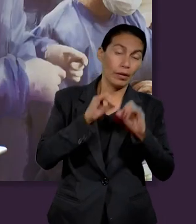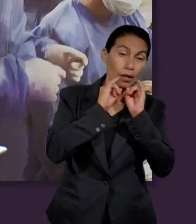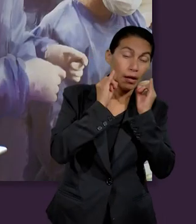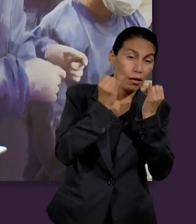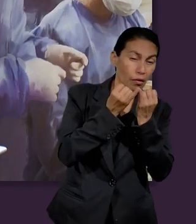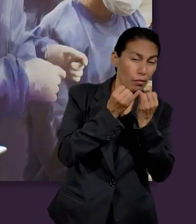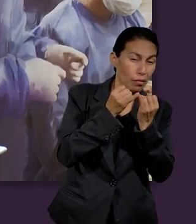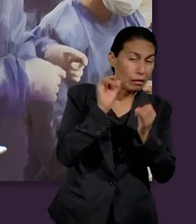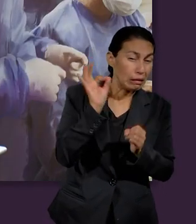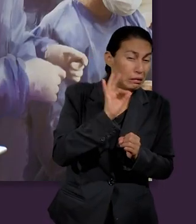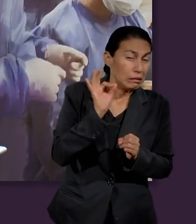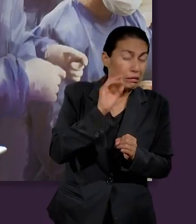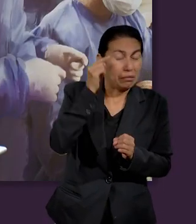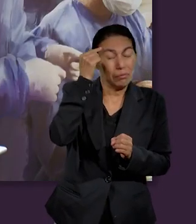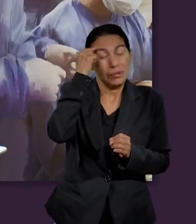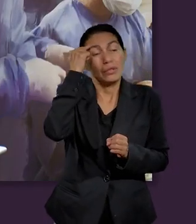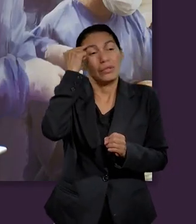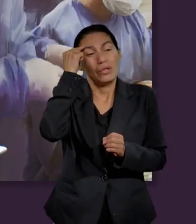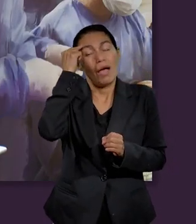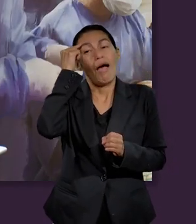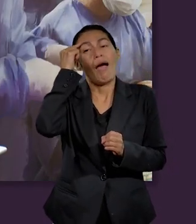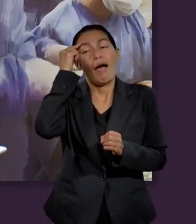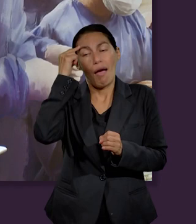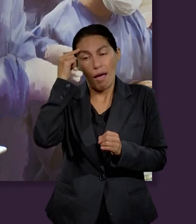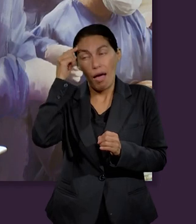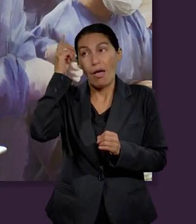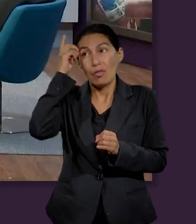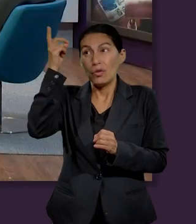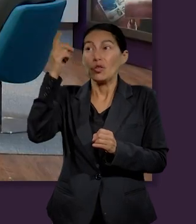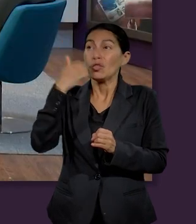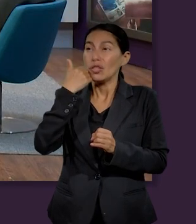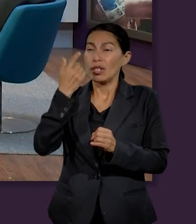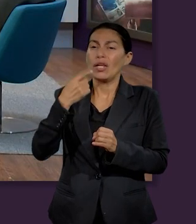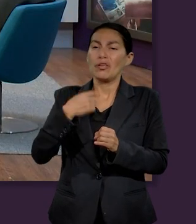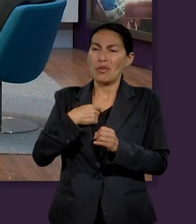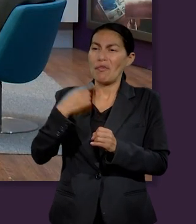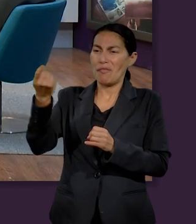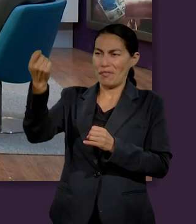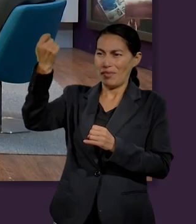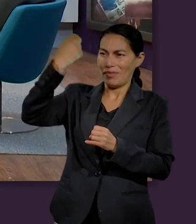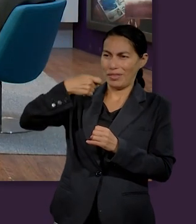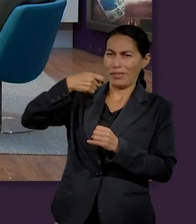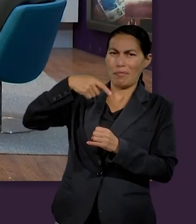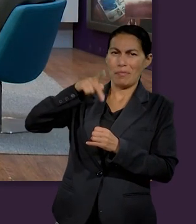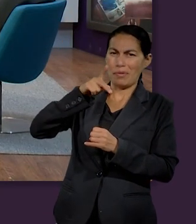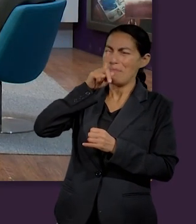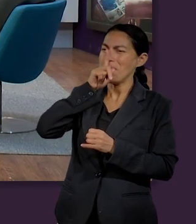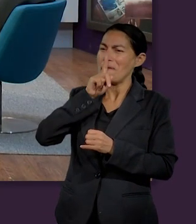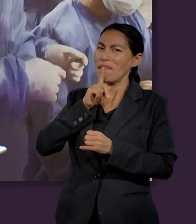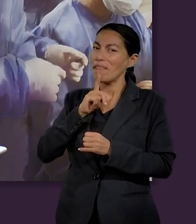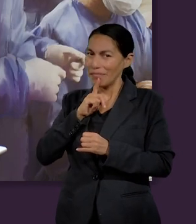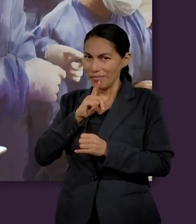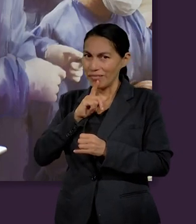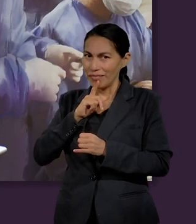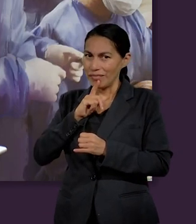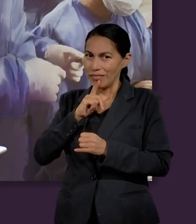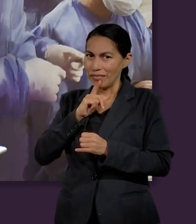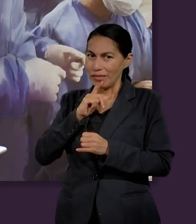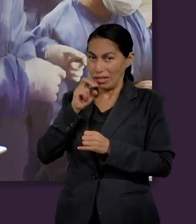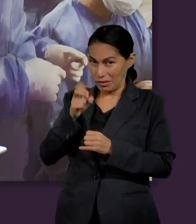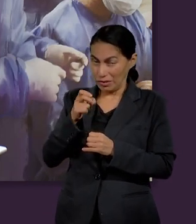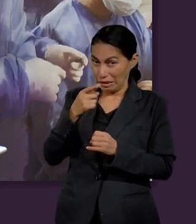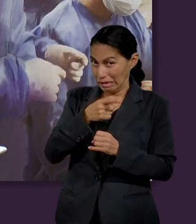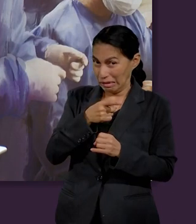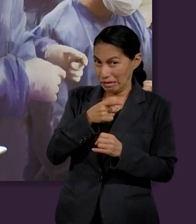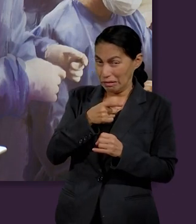pensado tal vez esta es la manera en la que Dios quiere que yo reciba la bendición. ¿Pero será que realmente él